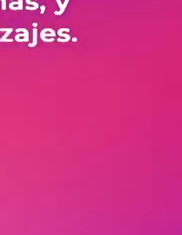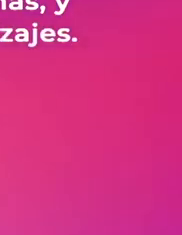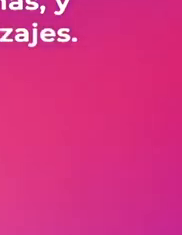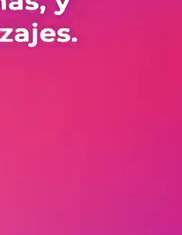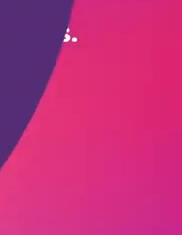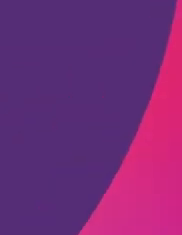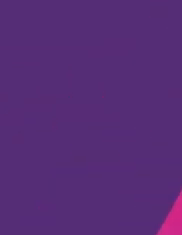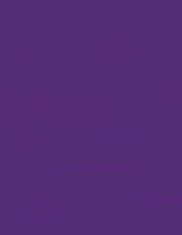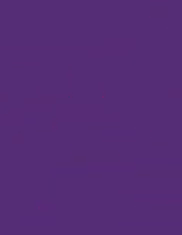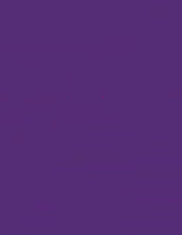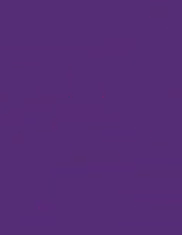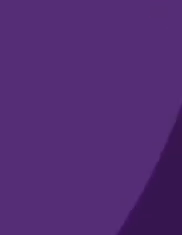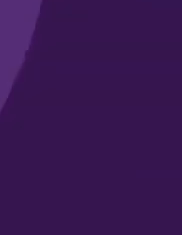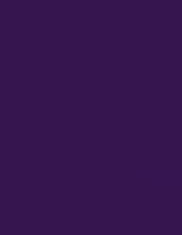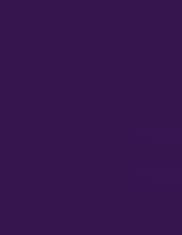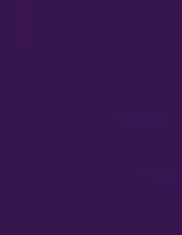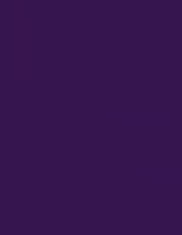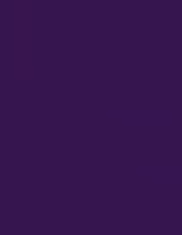aprendizajes.